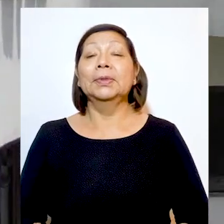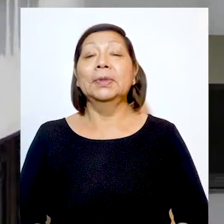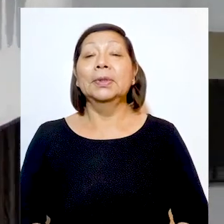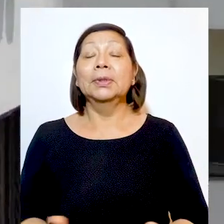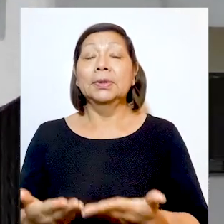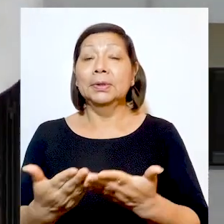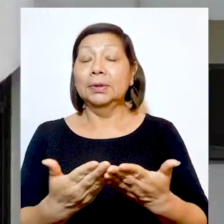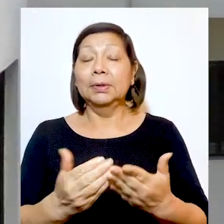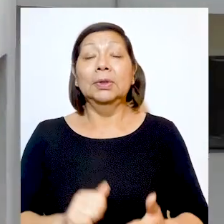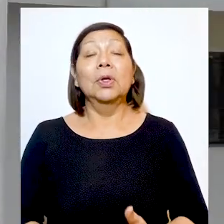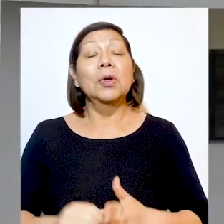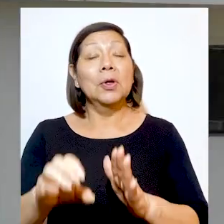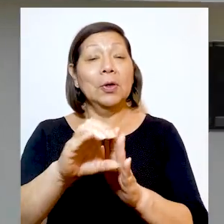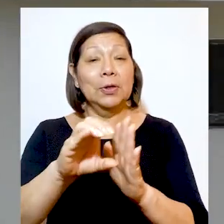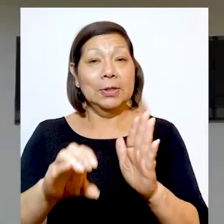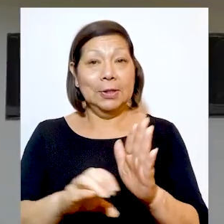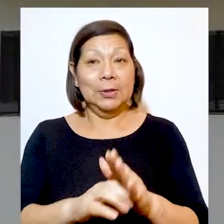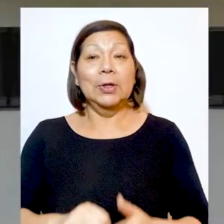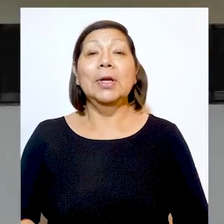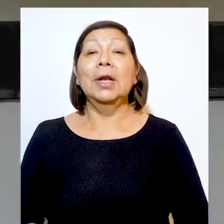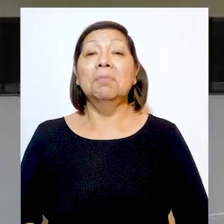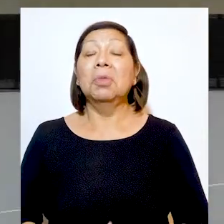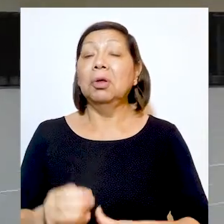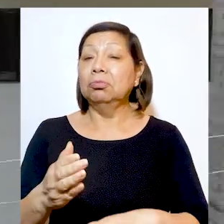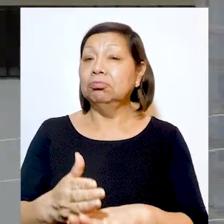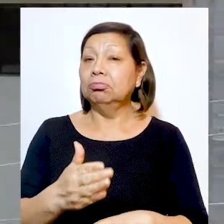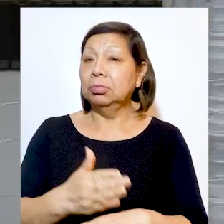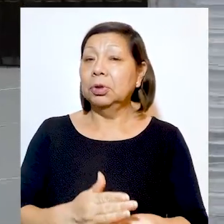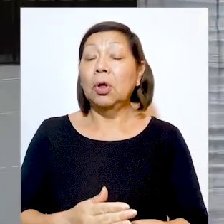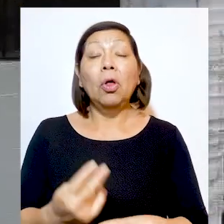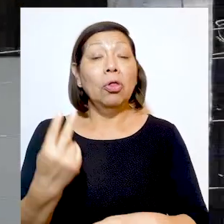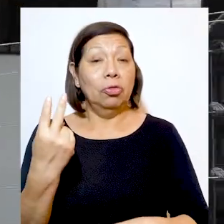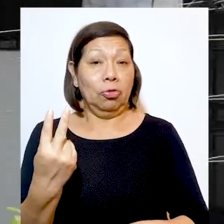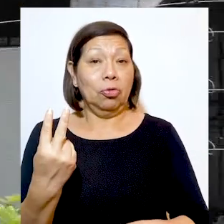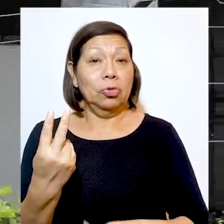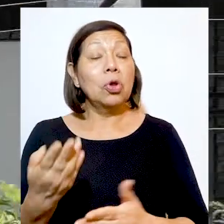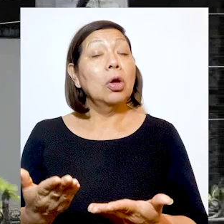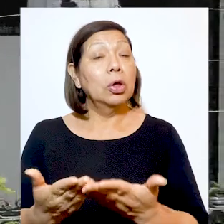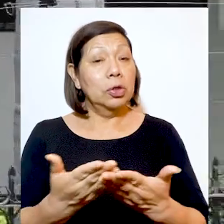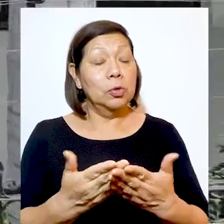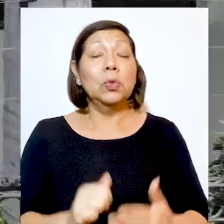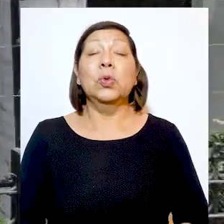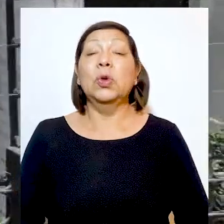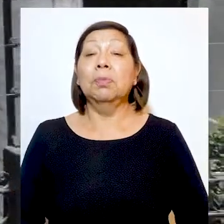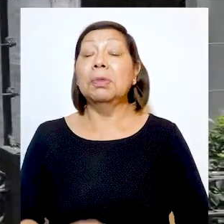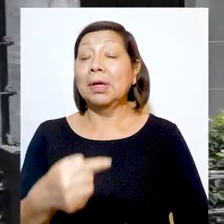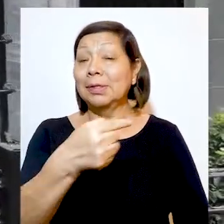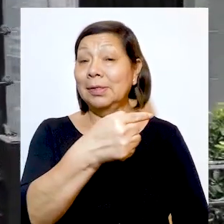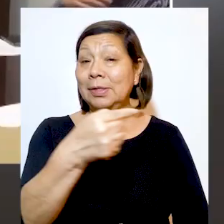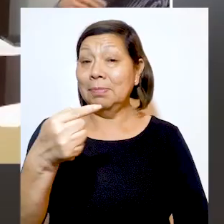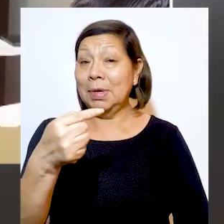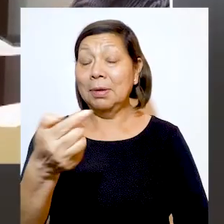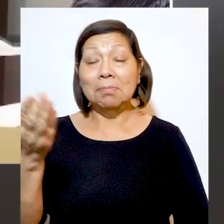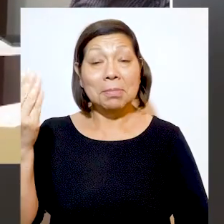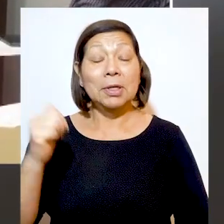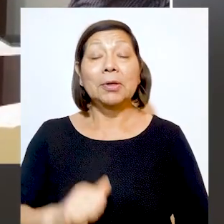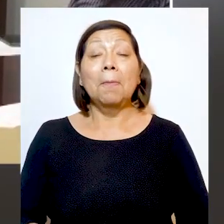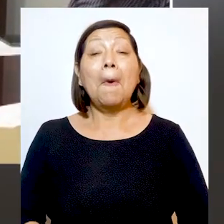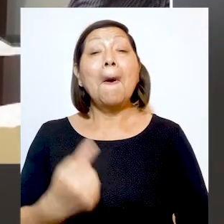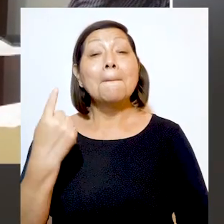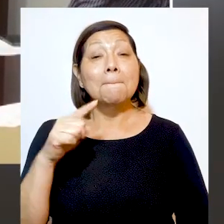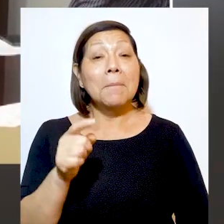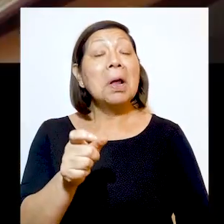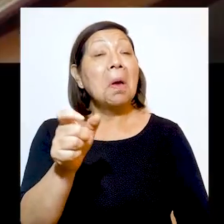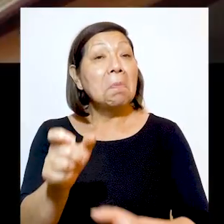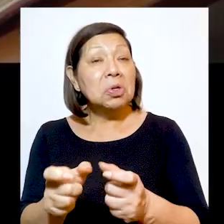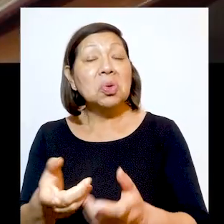El Centro de Estudios Constitucionales desarrolló dos eventos académicos en la semana que pasó, dirigido